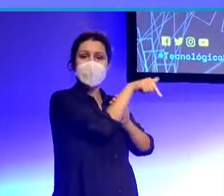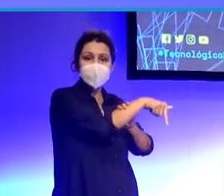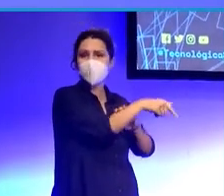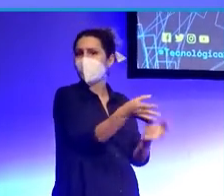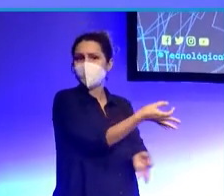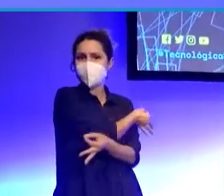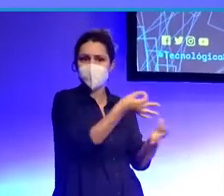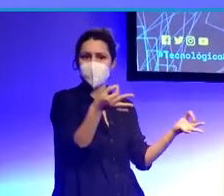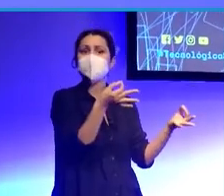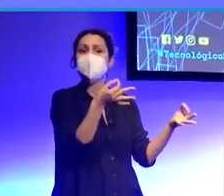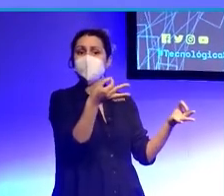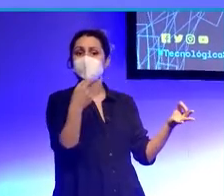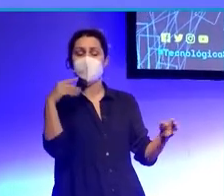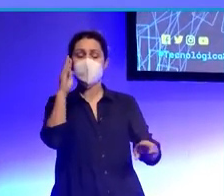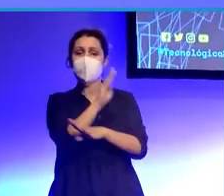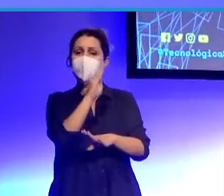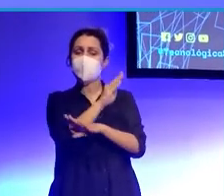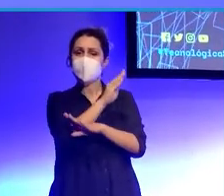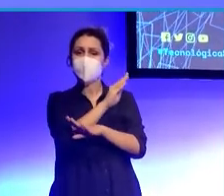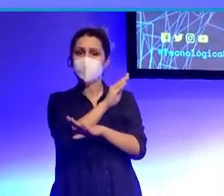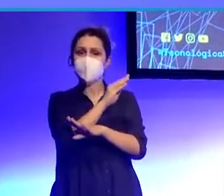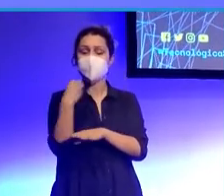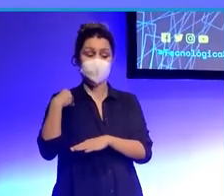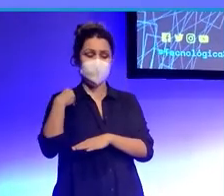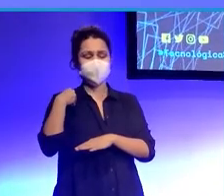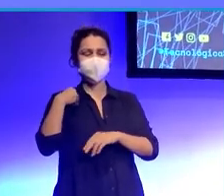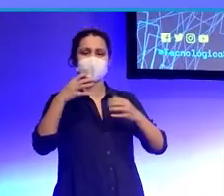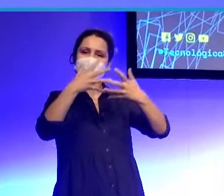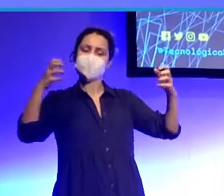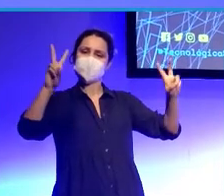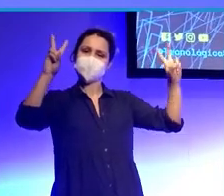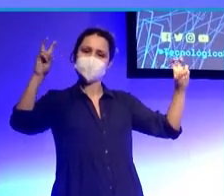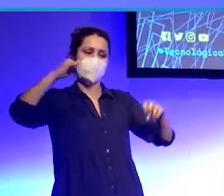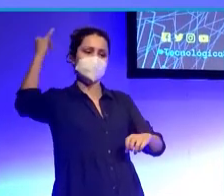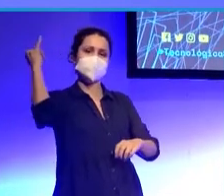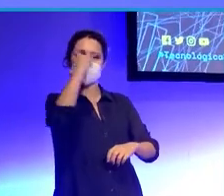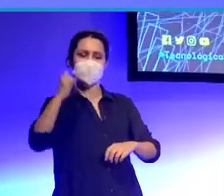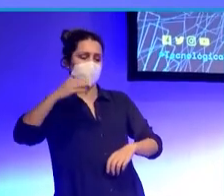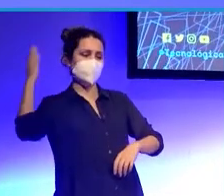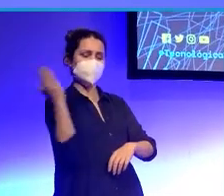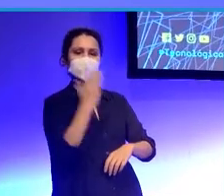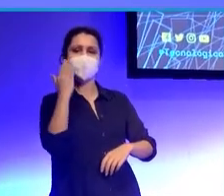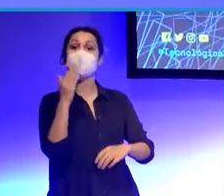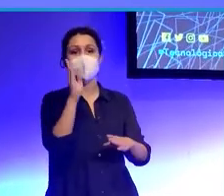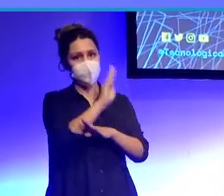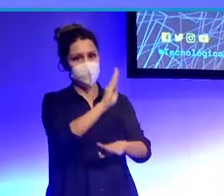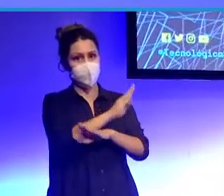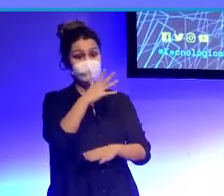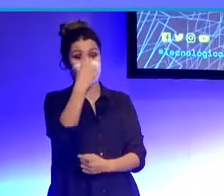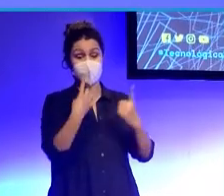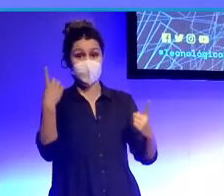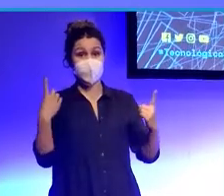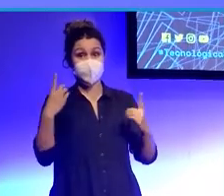Parece que hay que tener cuidado con la expresión que me parta un rayo. Y es que los pronósticos en el deporte rey a veces son complicados,